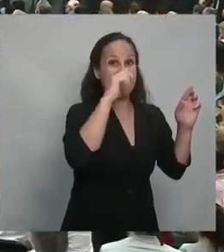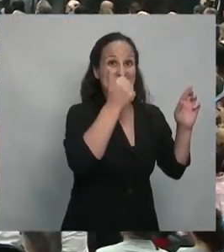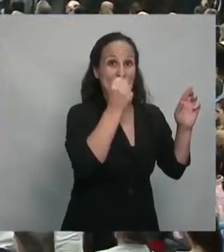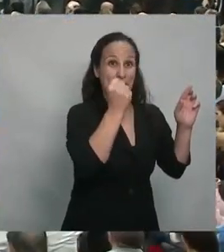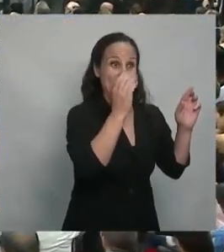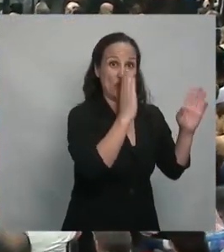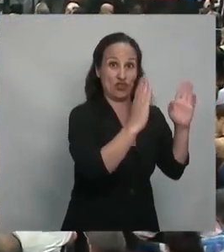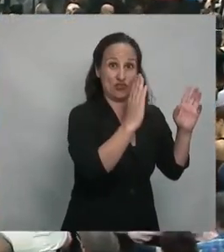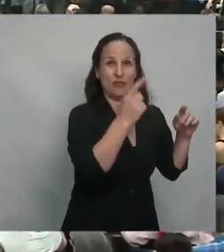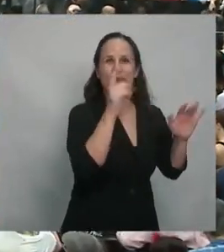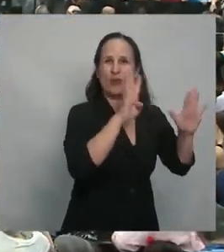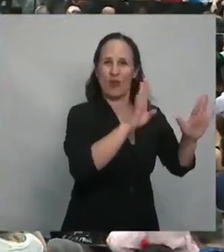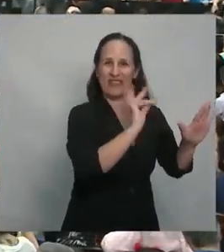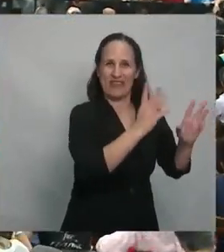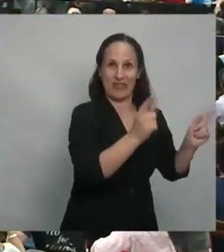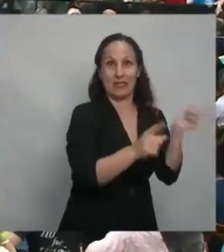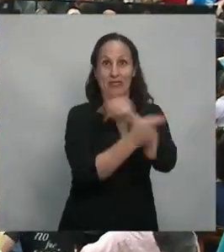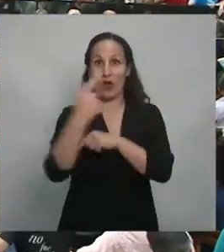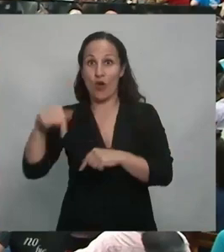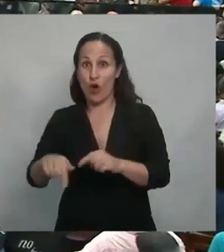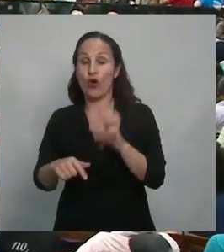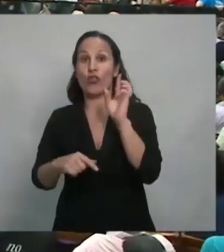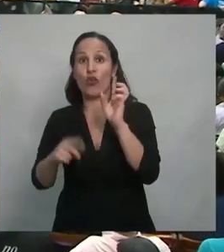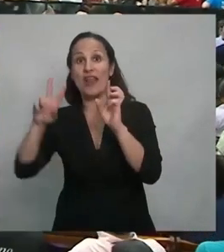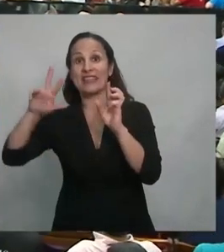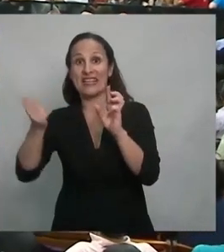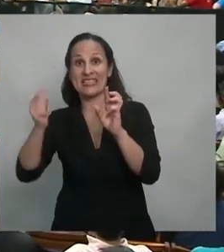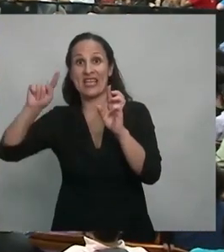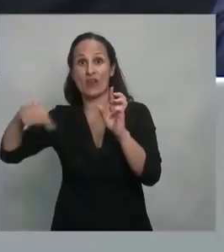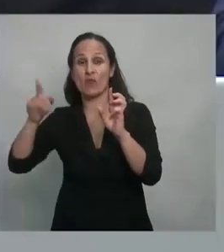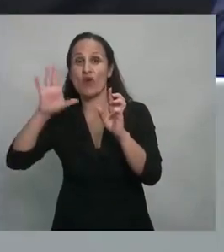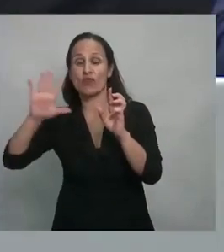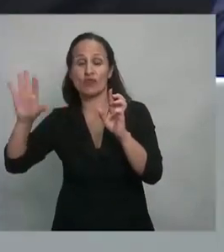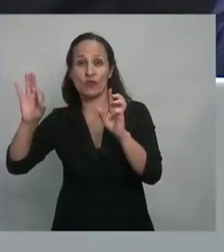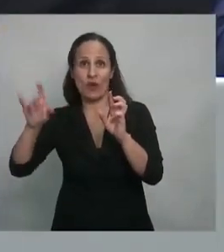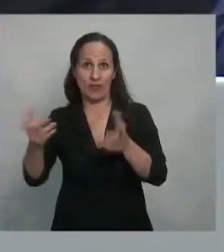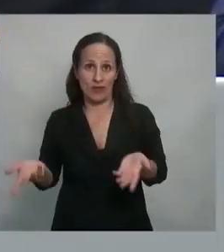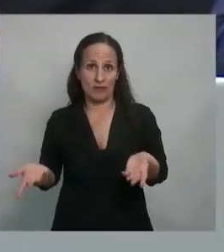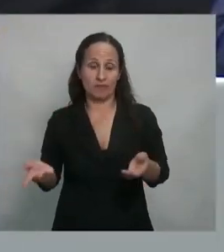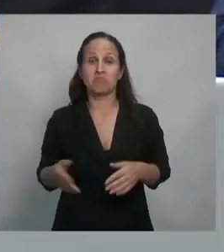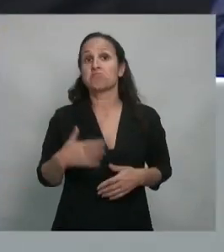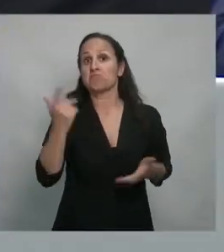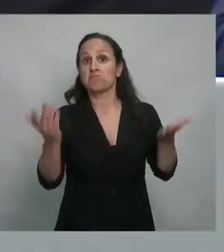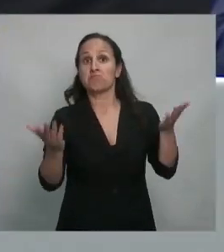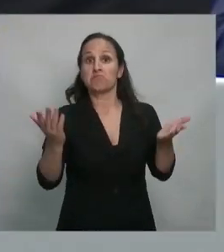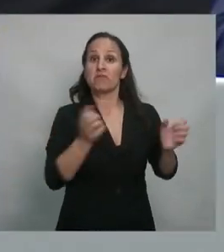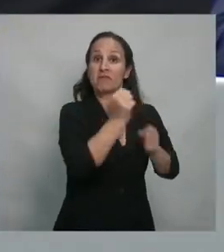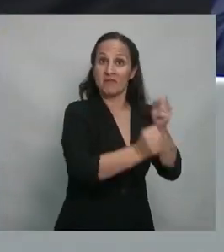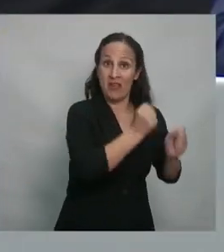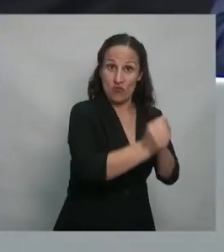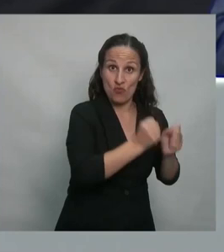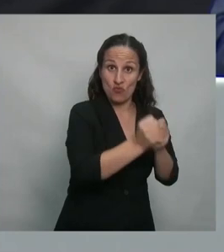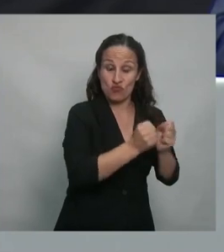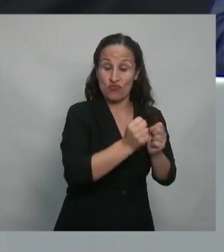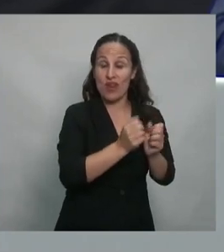ese 9 de diciembre y hoy está a 36,50 la industria. Durante los 12 años y medio